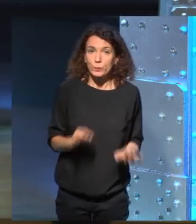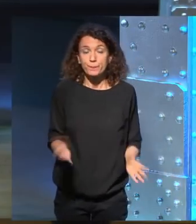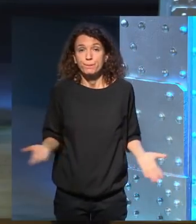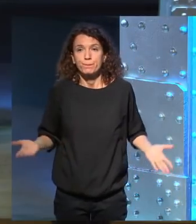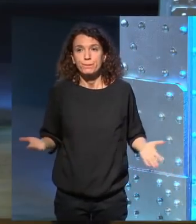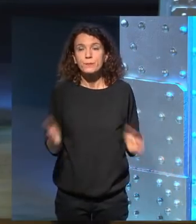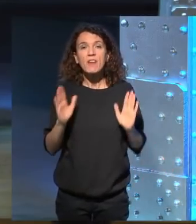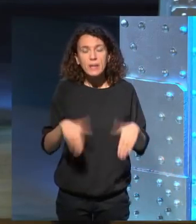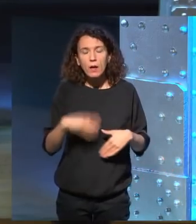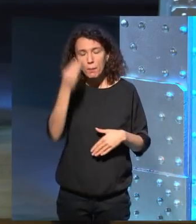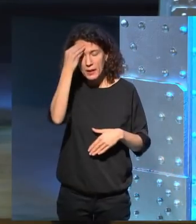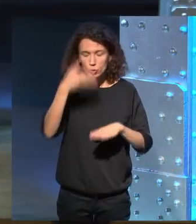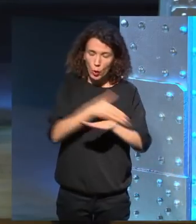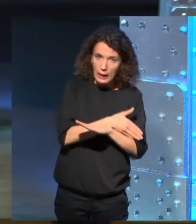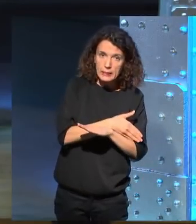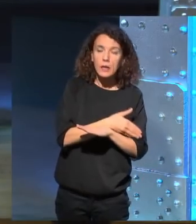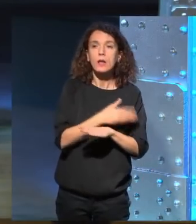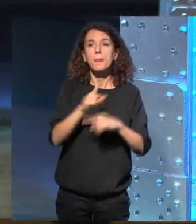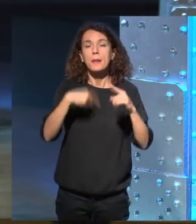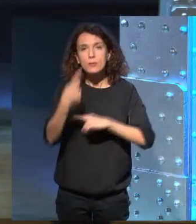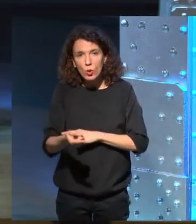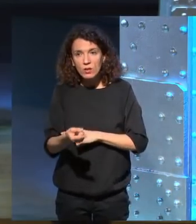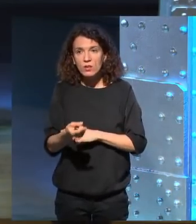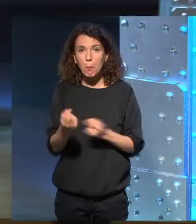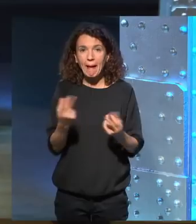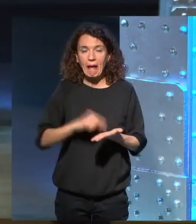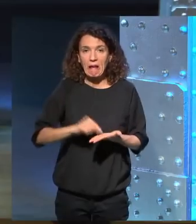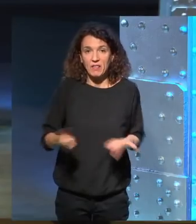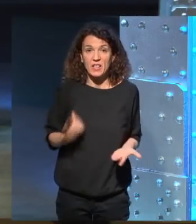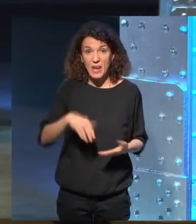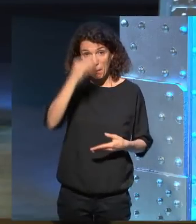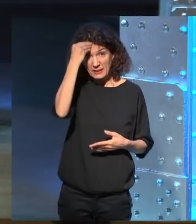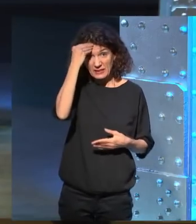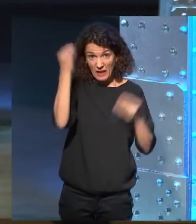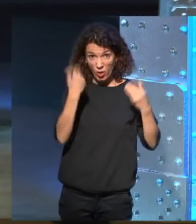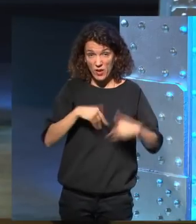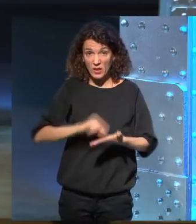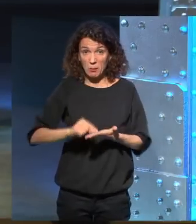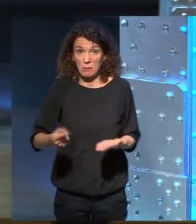por si si lo pienso antes después digo para que lo escribí si ya lo pensé